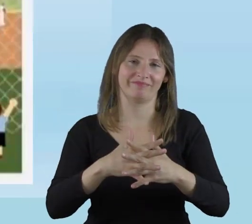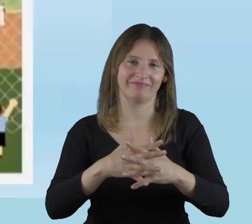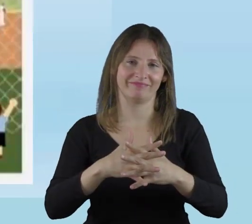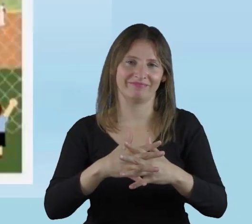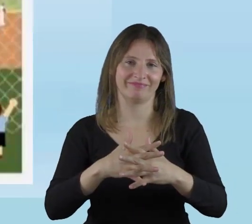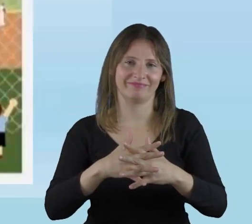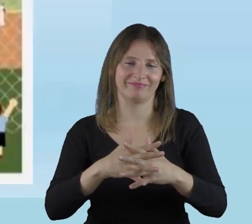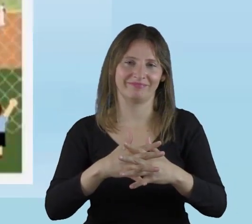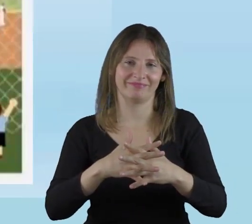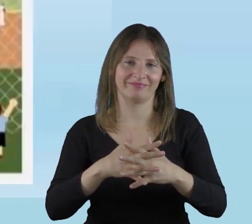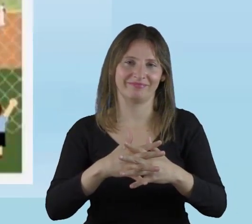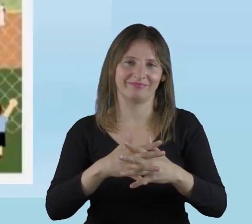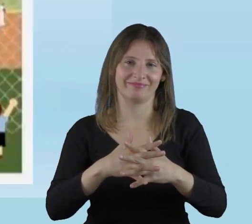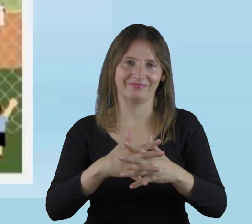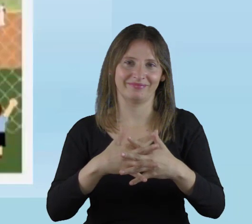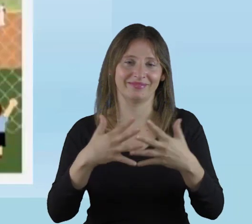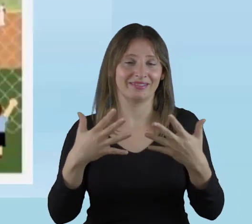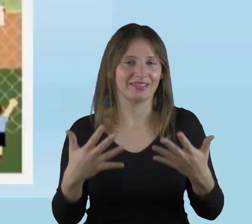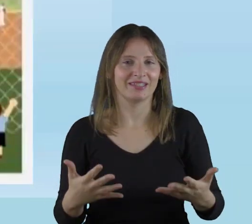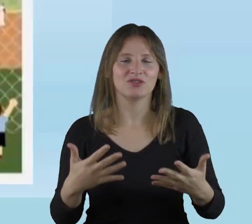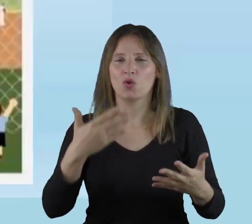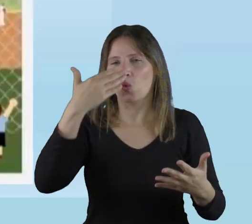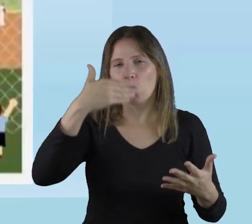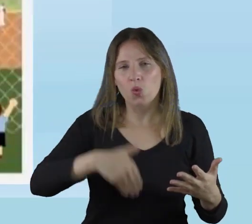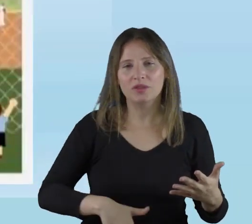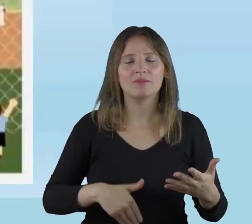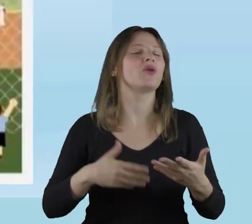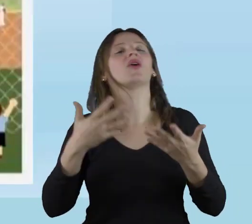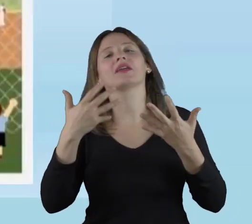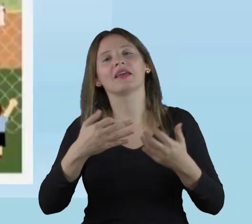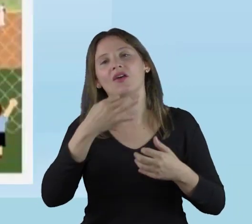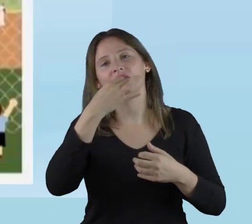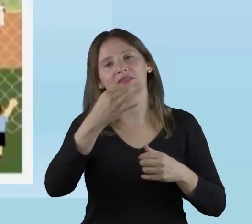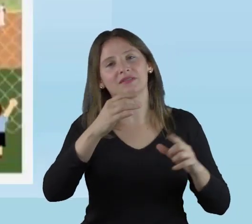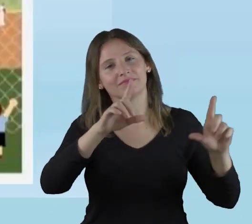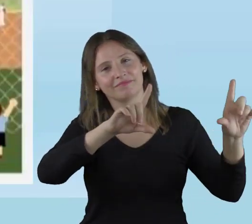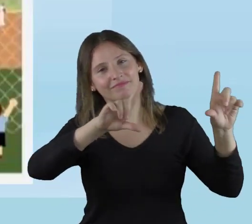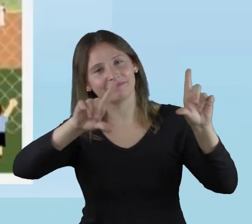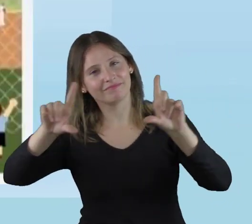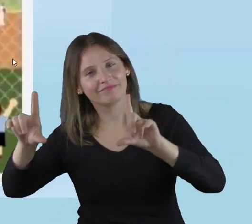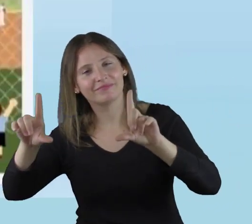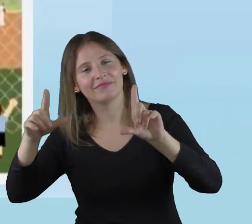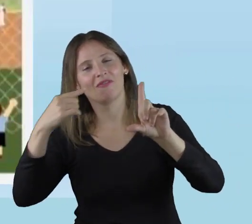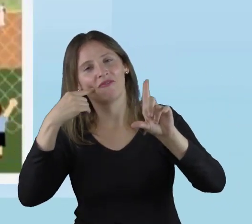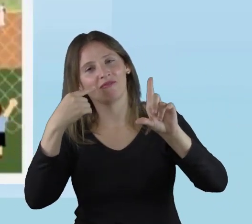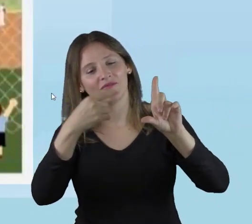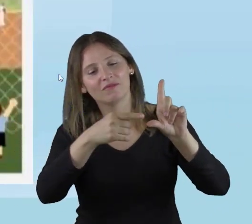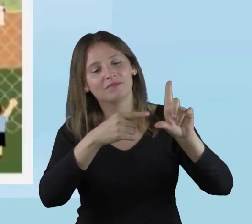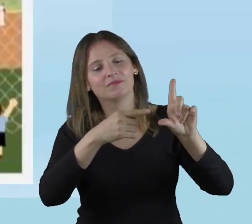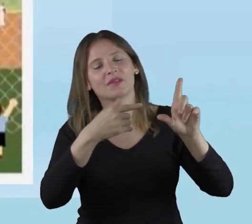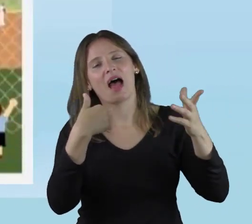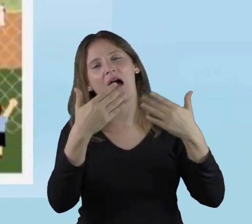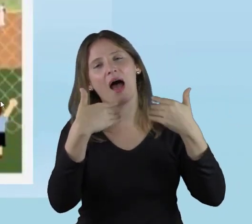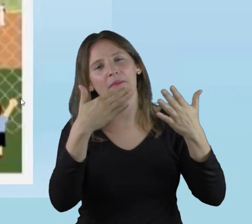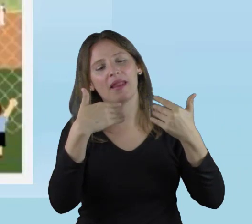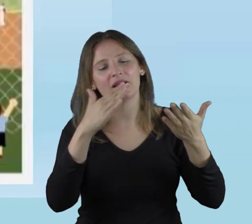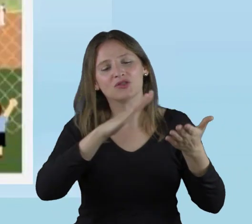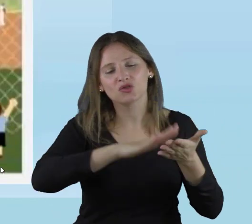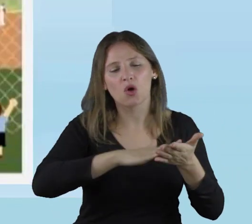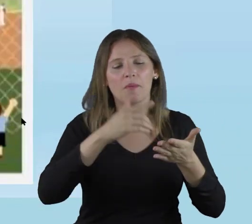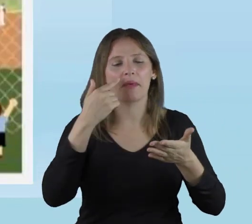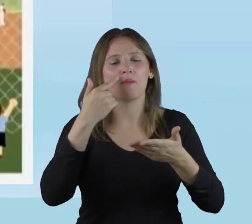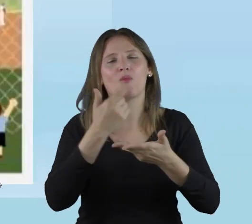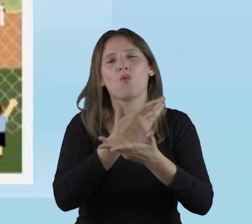alcanzar la inclusión y yo quiero terminar con esta diapositiva